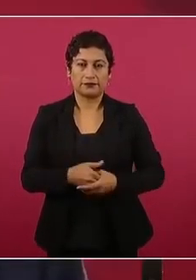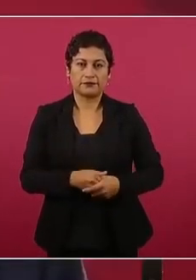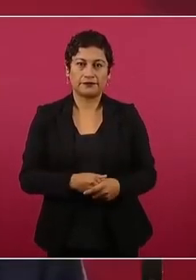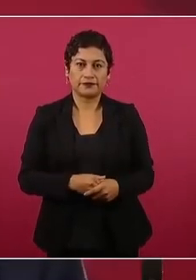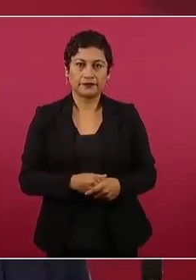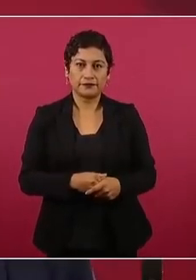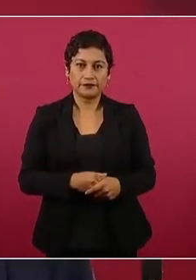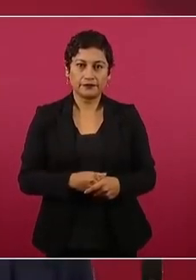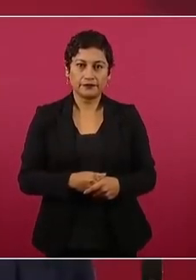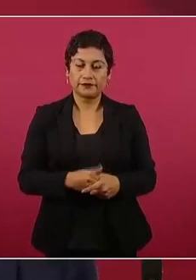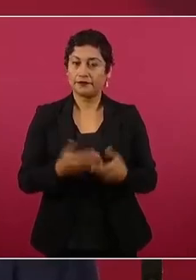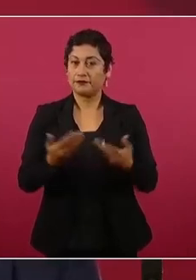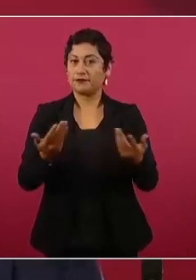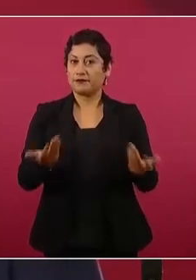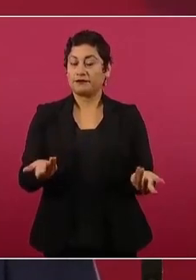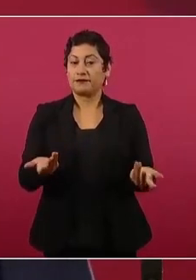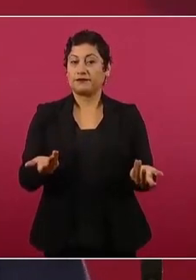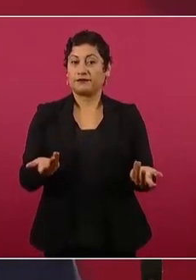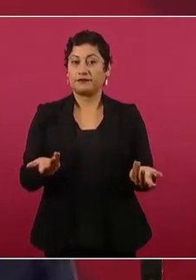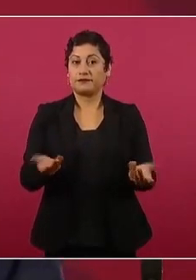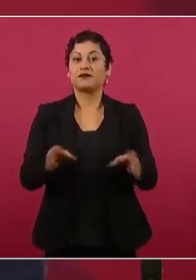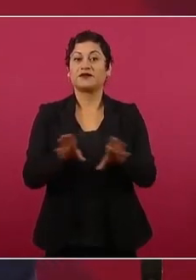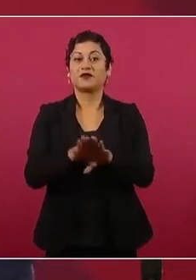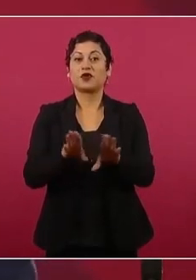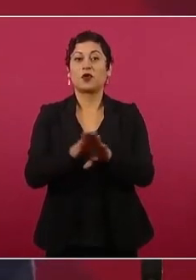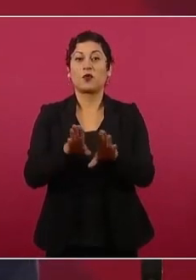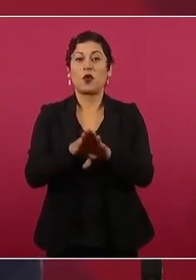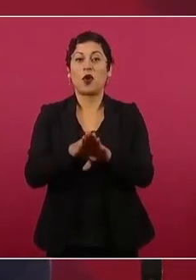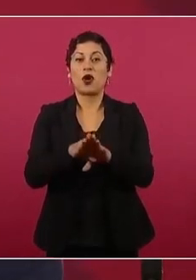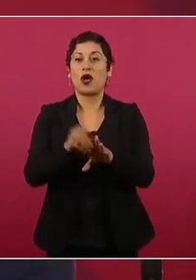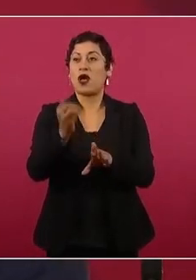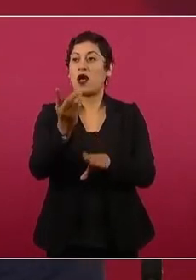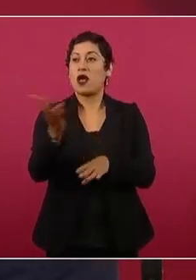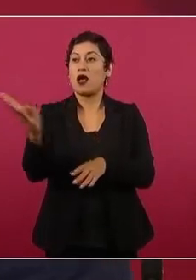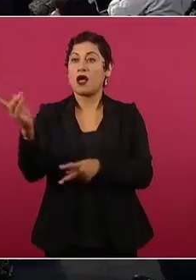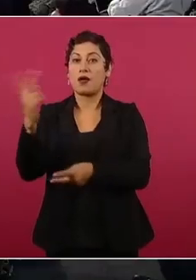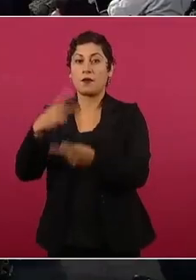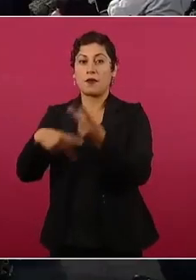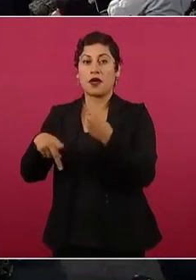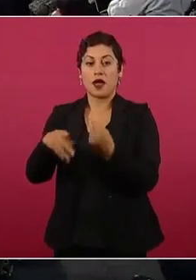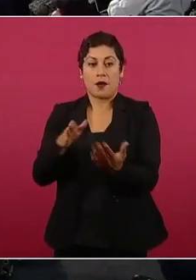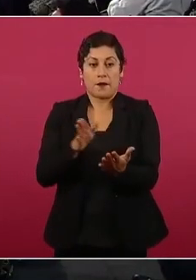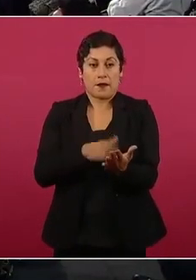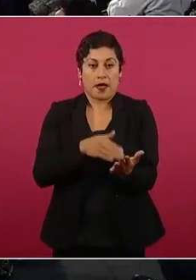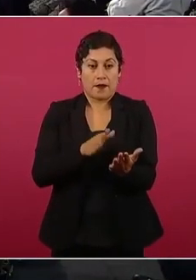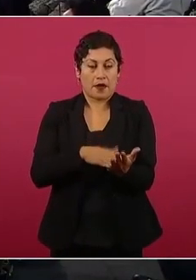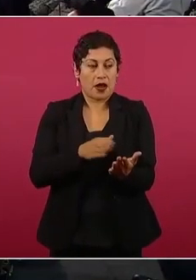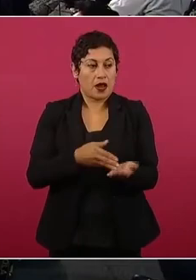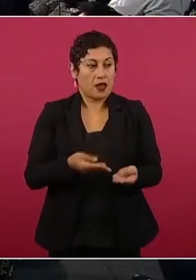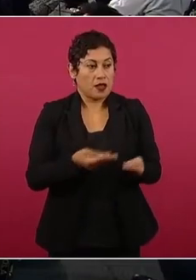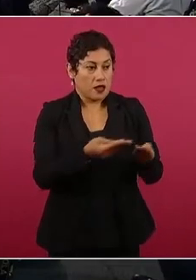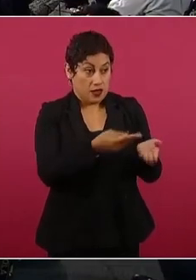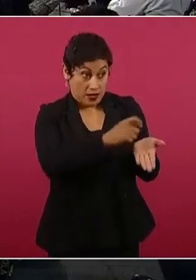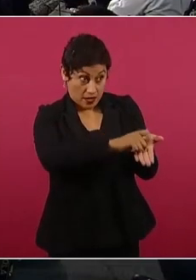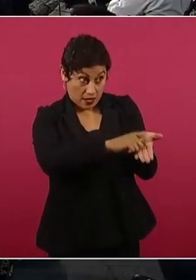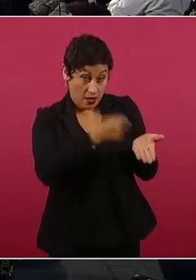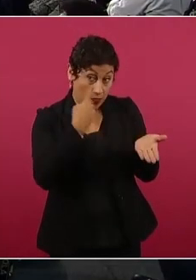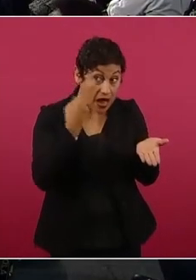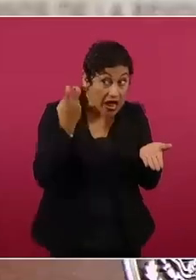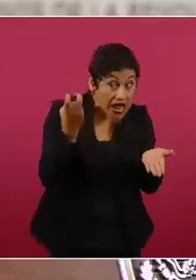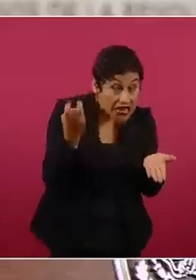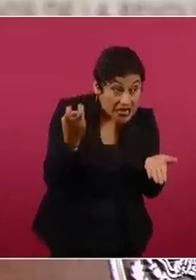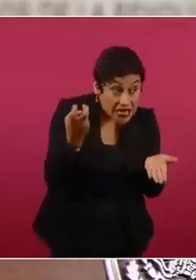y que te estén repartiendo papelitos, diciéndote por este